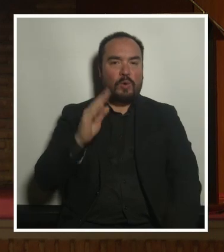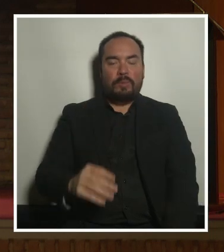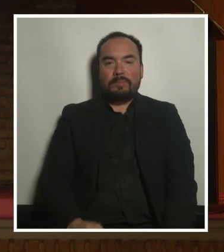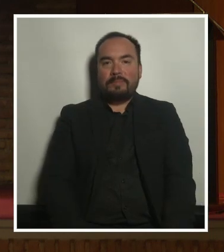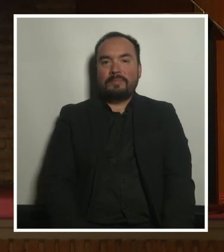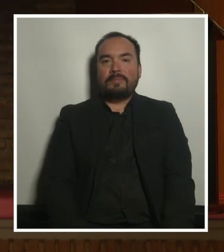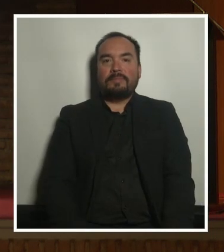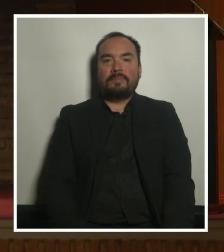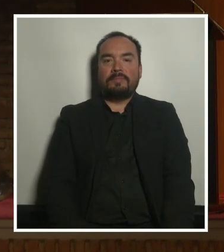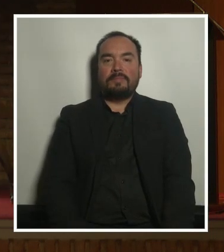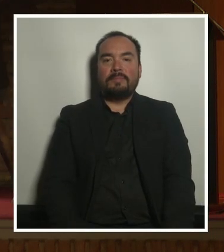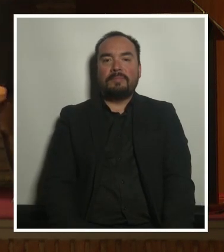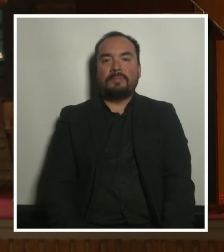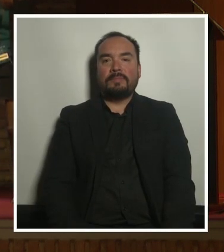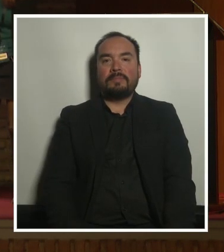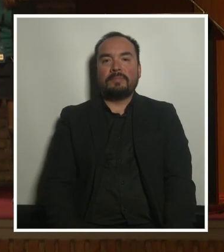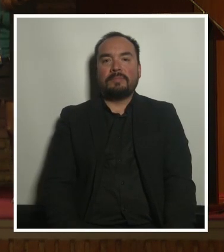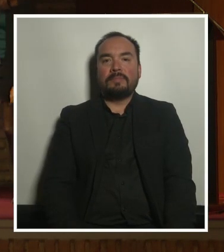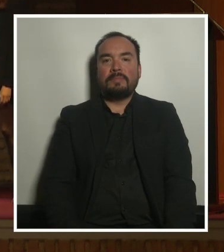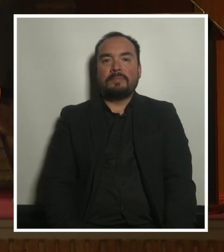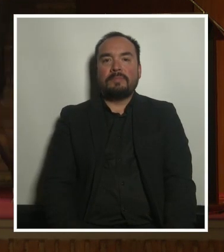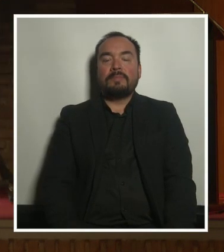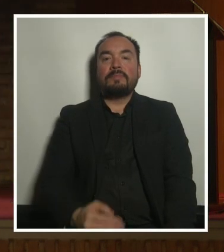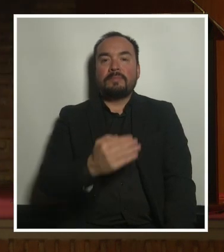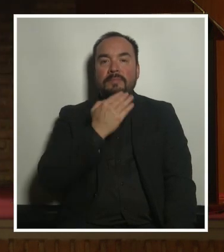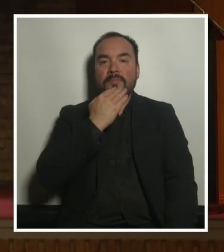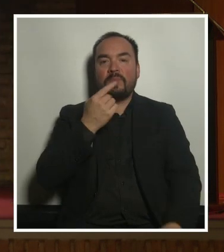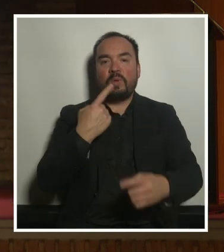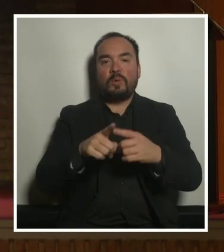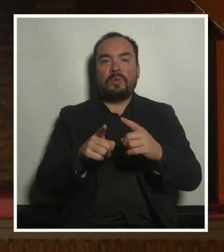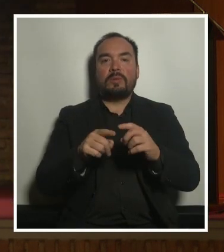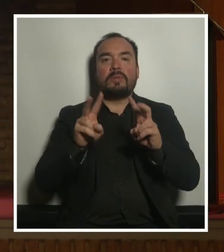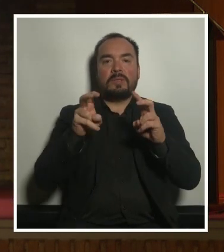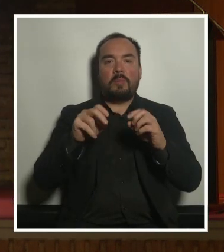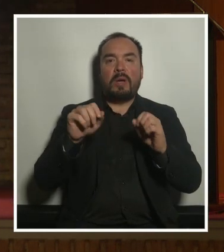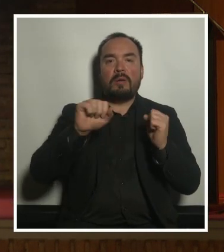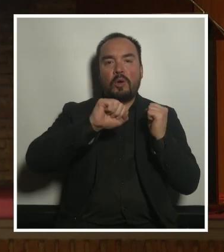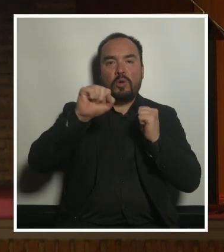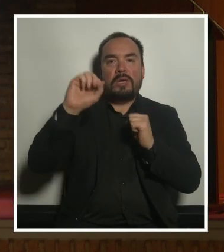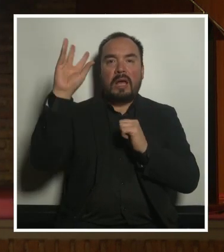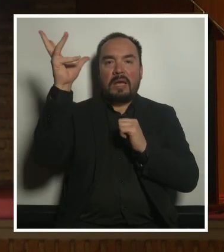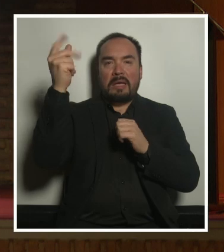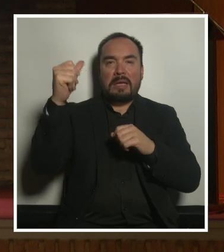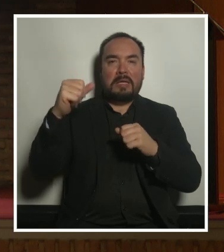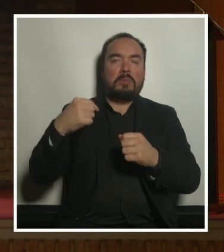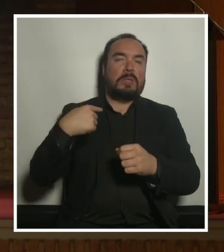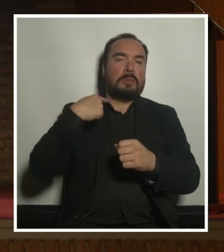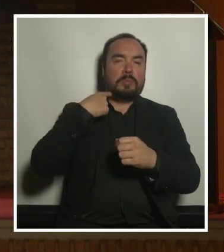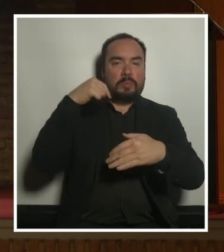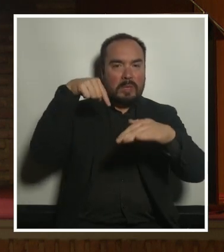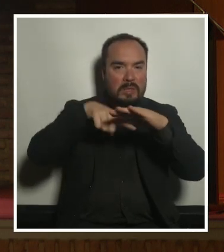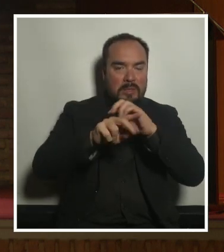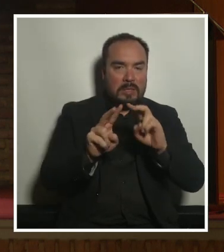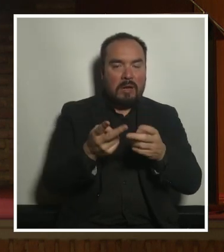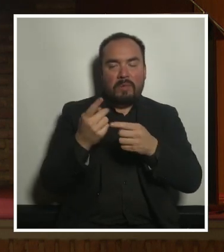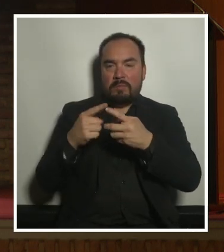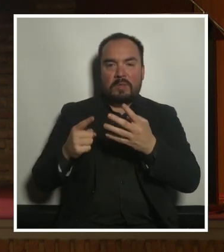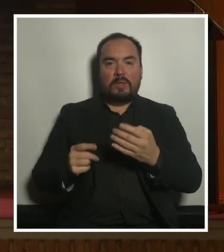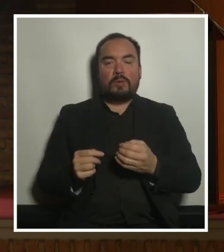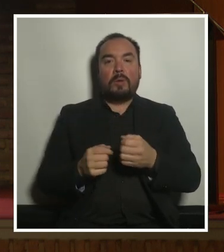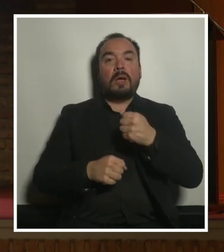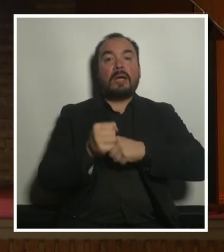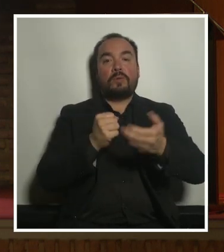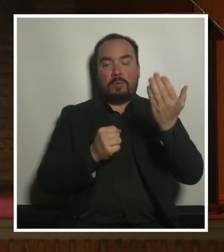bueno diferentes los refugios climáticos etcétera hace unos años nosotras